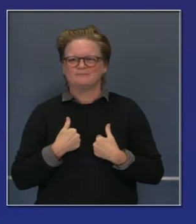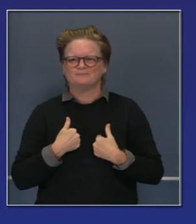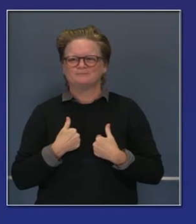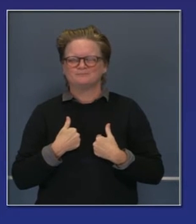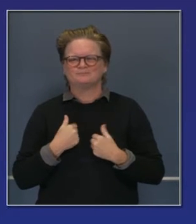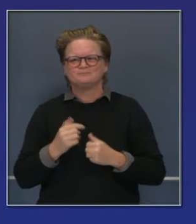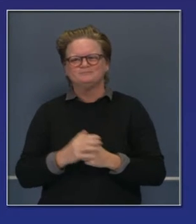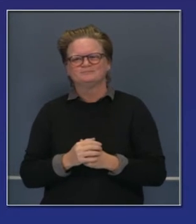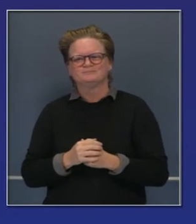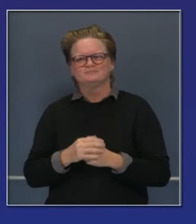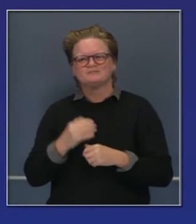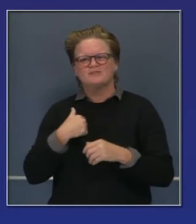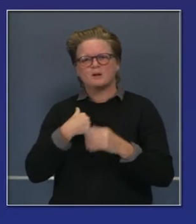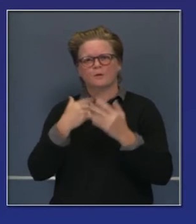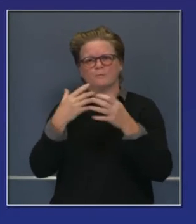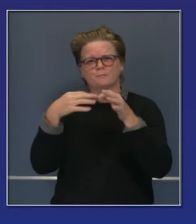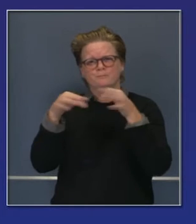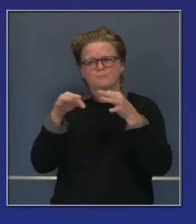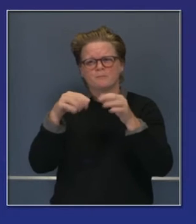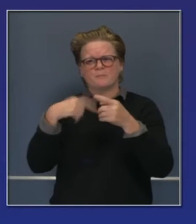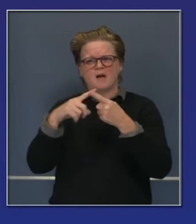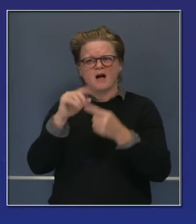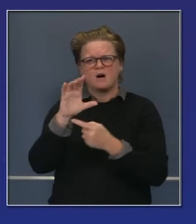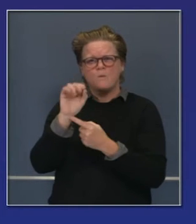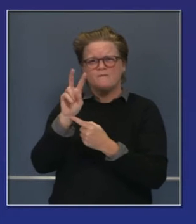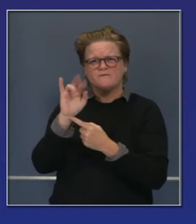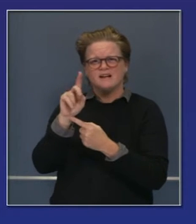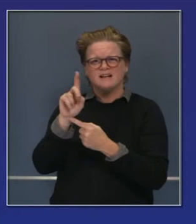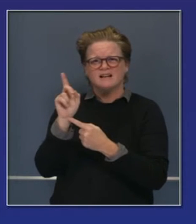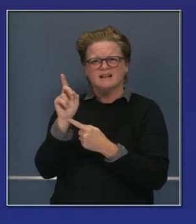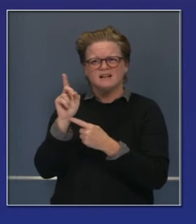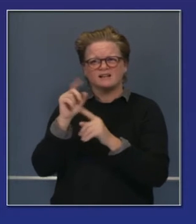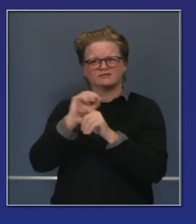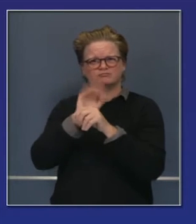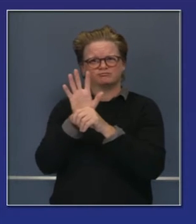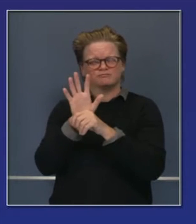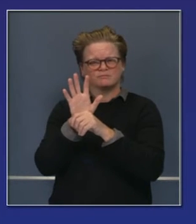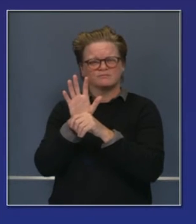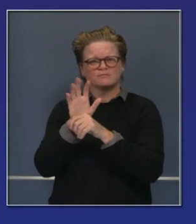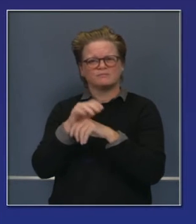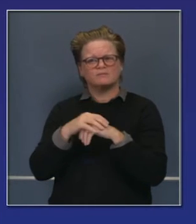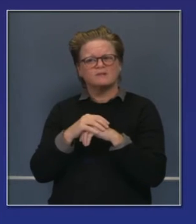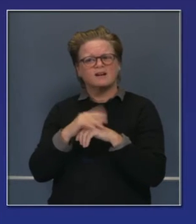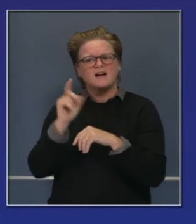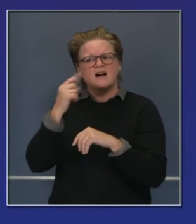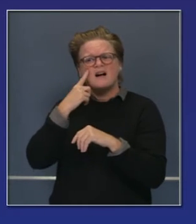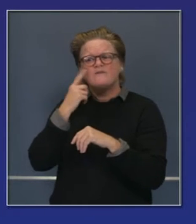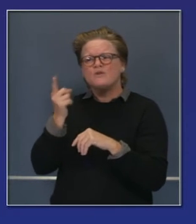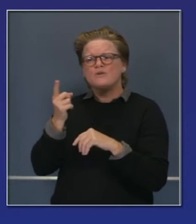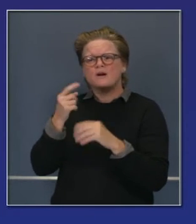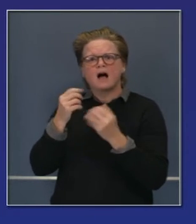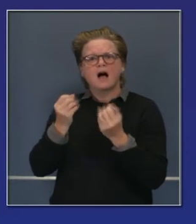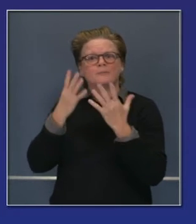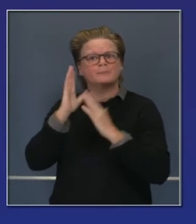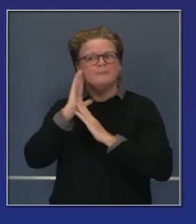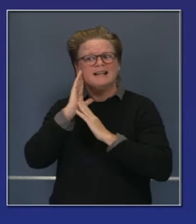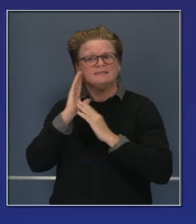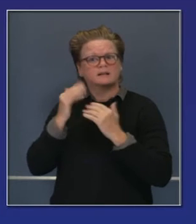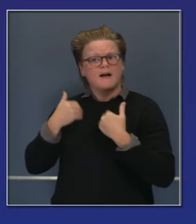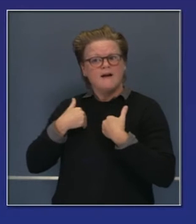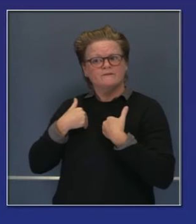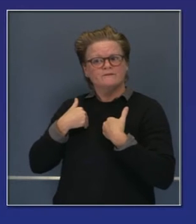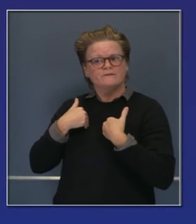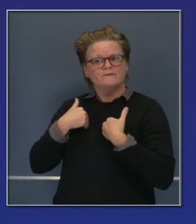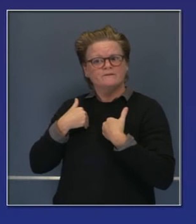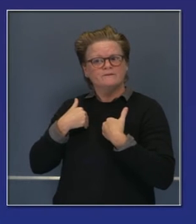no estamos haciendo eso. Estamos hablando de COVID. El gobernador dijo la capacidad. Un porcentaje bajo está siendo ocupado